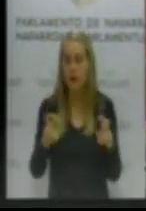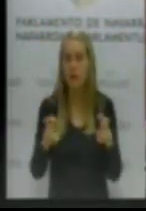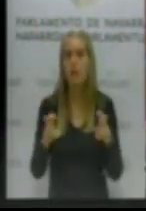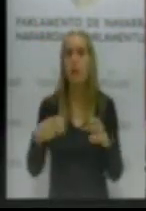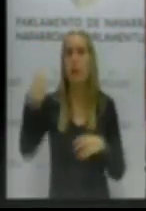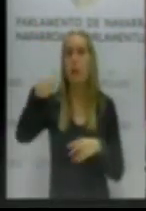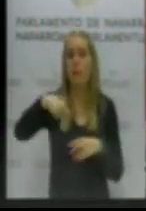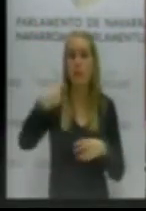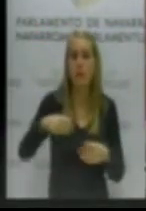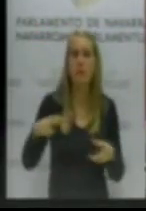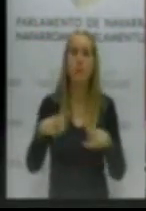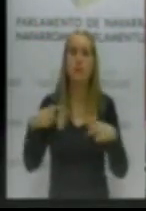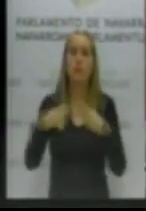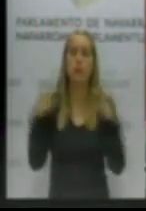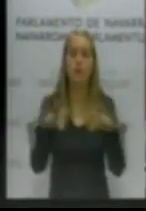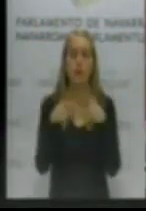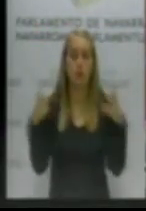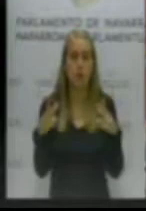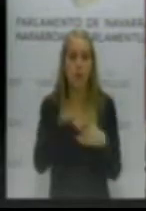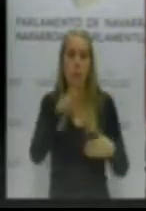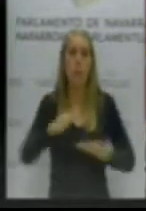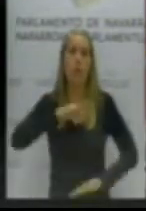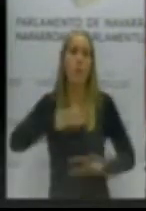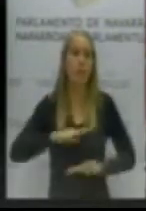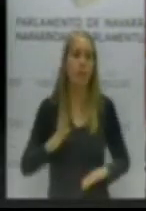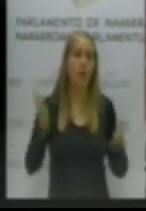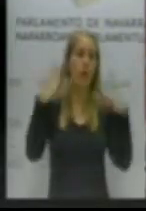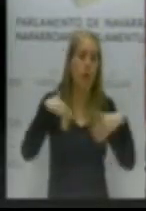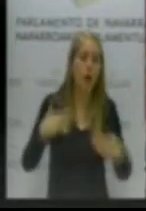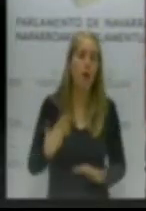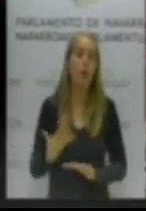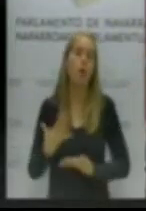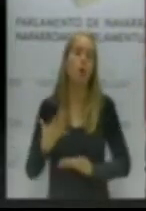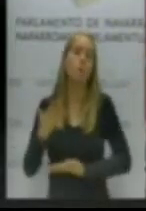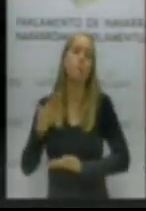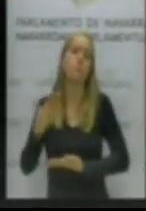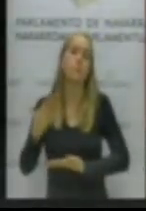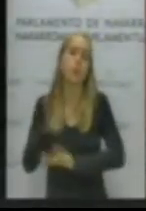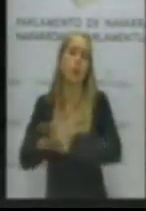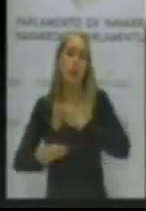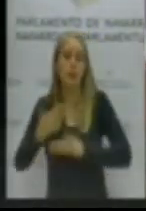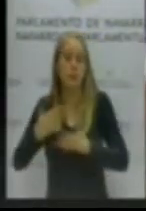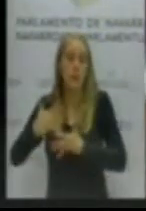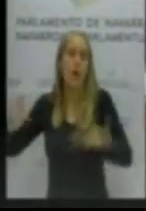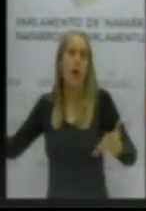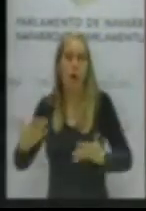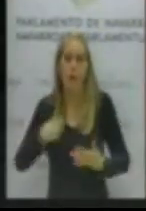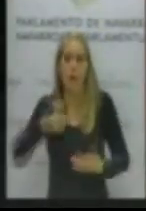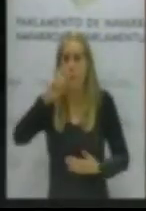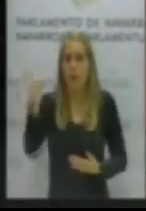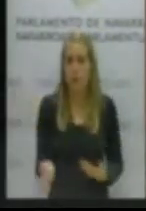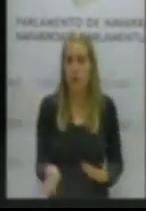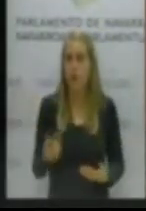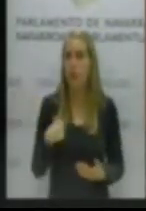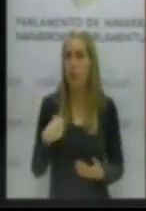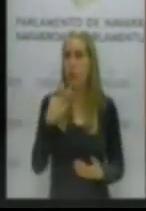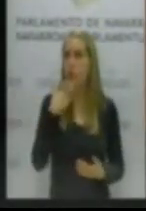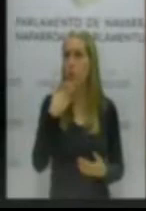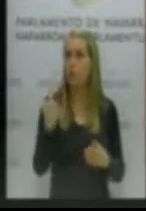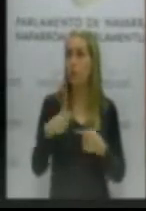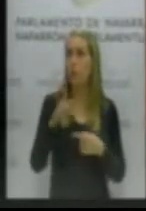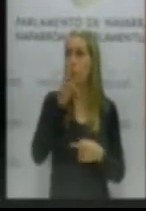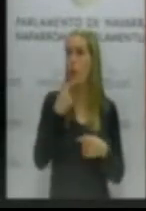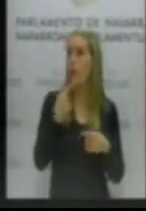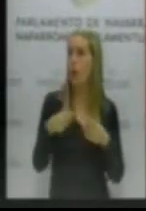seguridad social por incapacidad permanente absoluta o gran invalidez por ejemplo. ¿Usted cree que eso no es como... Hoy pues me quedan muchas cosas.